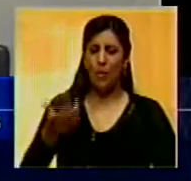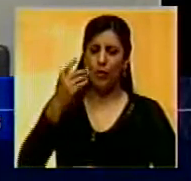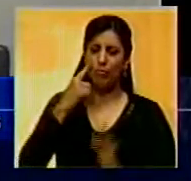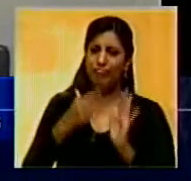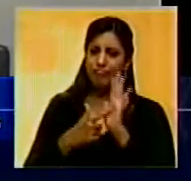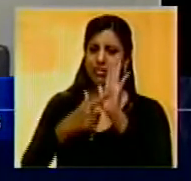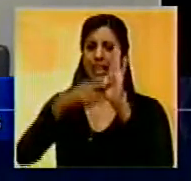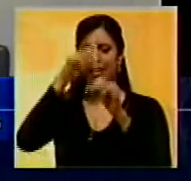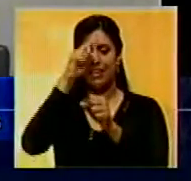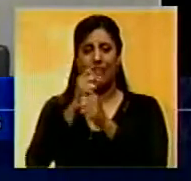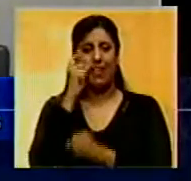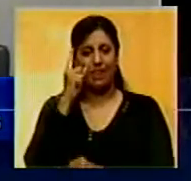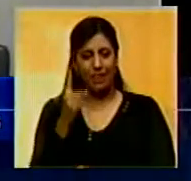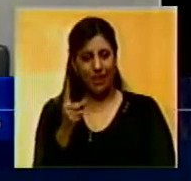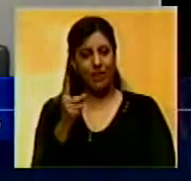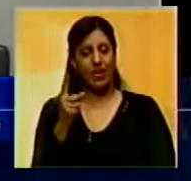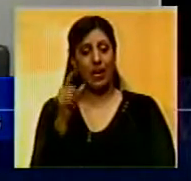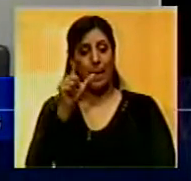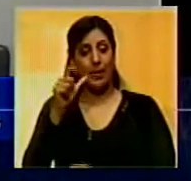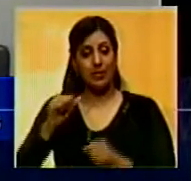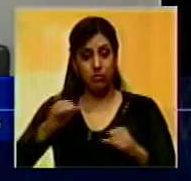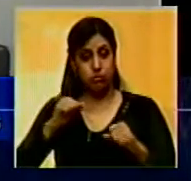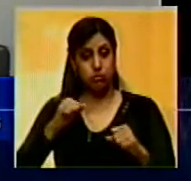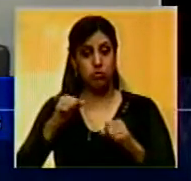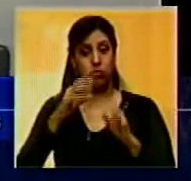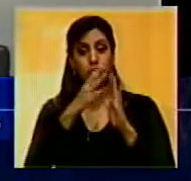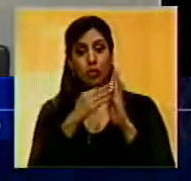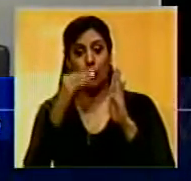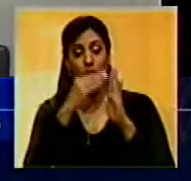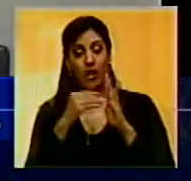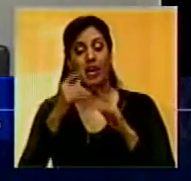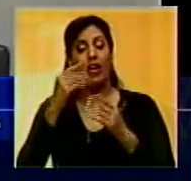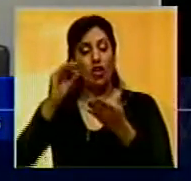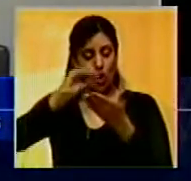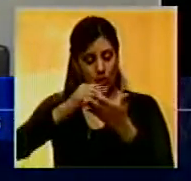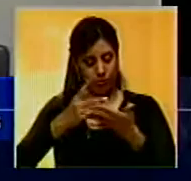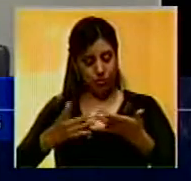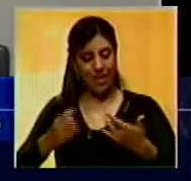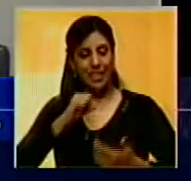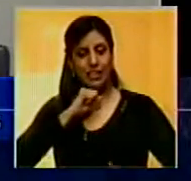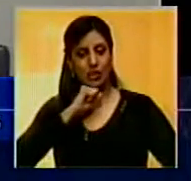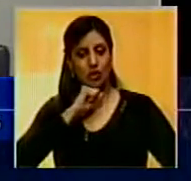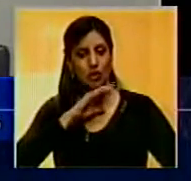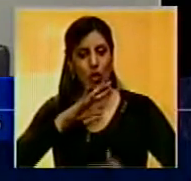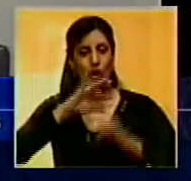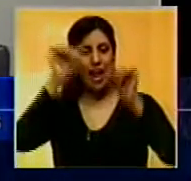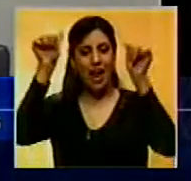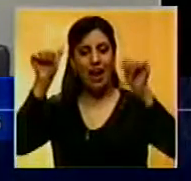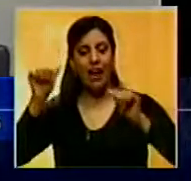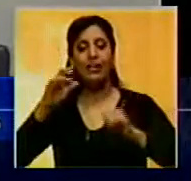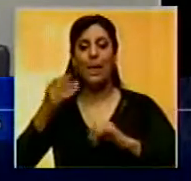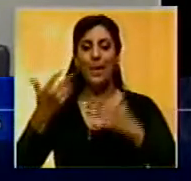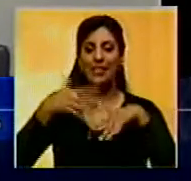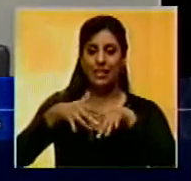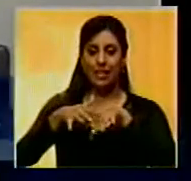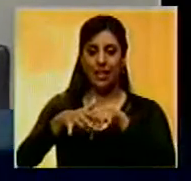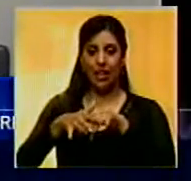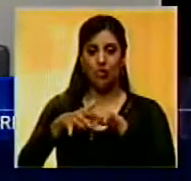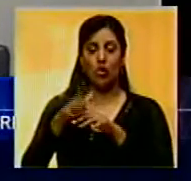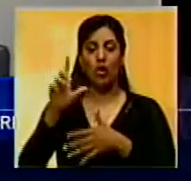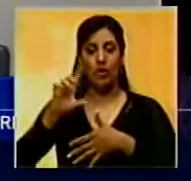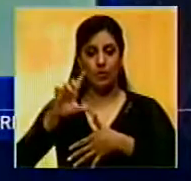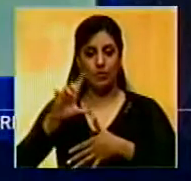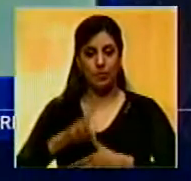para que estas obras realmente puedan activarse y reescribir una historia del arte para la mayor inclusión del arte